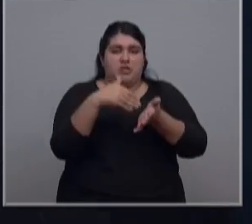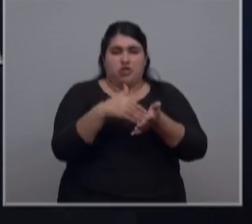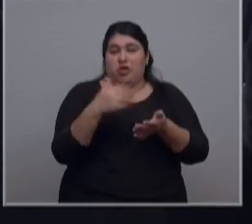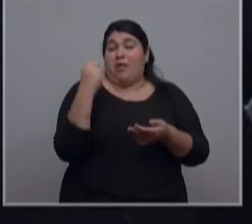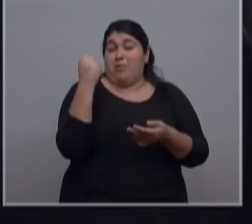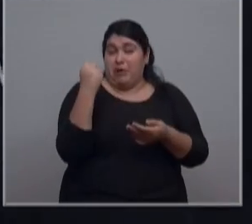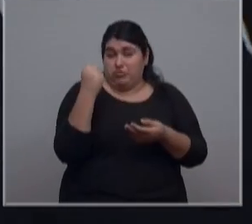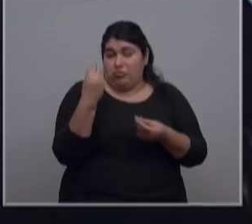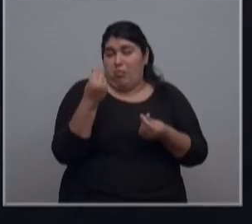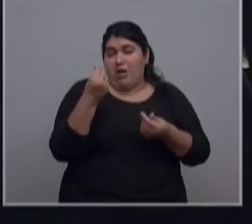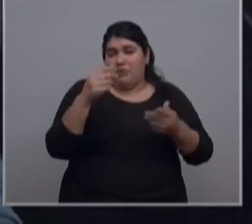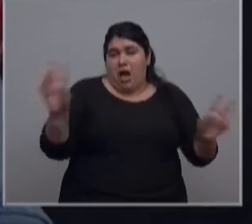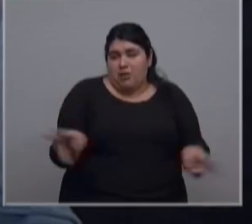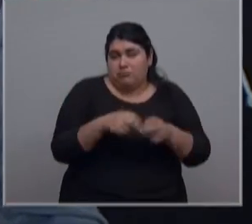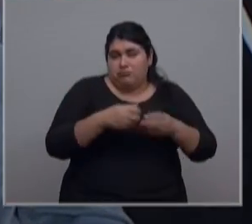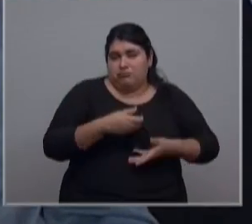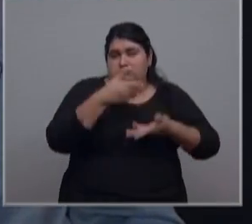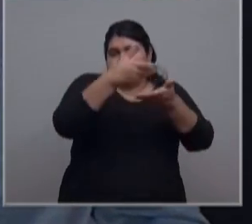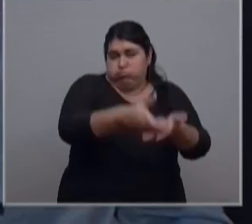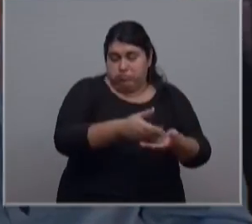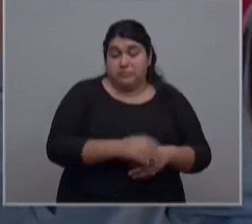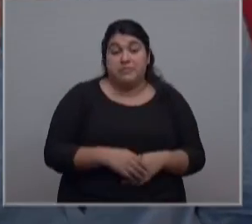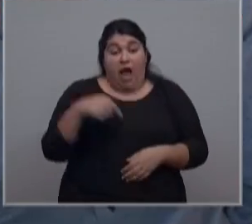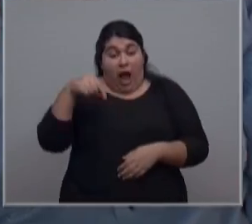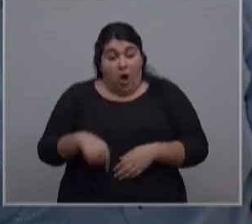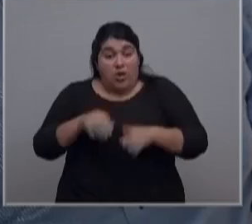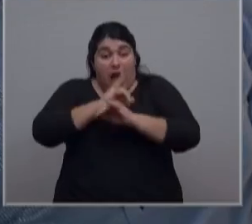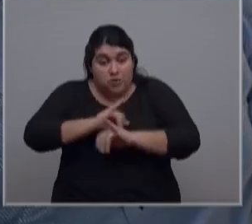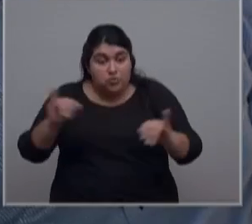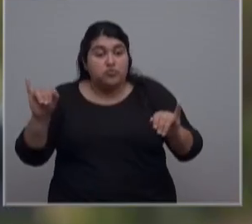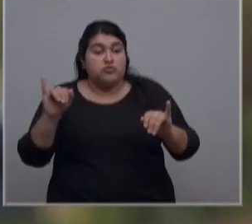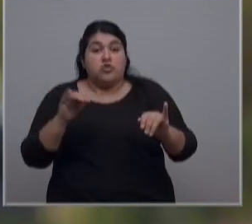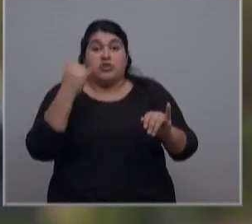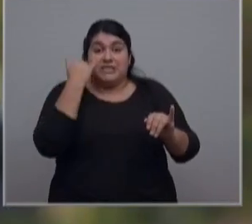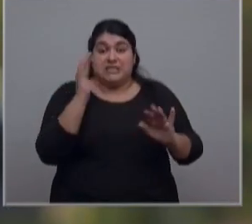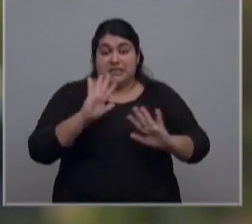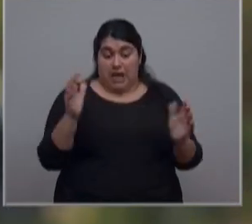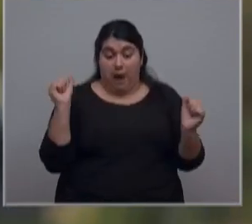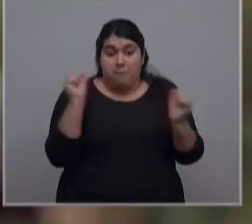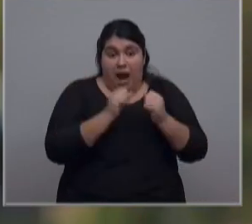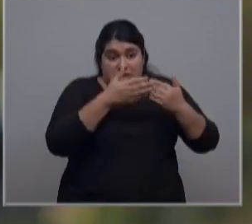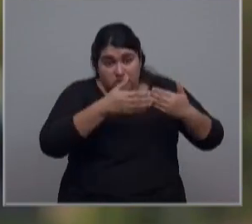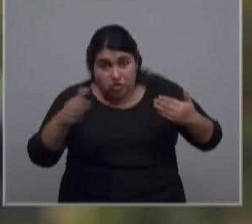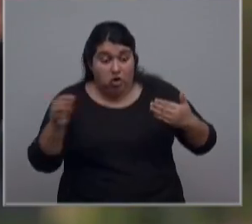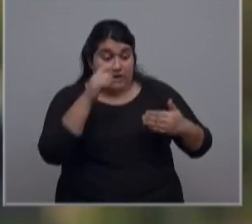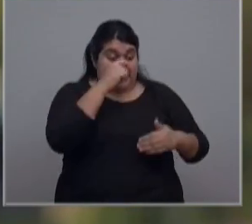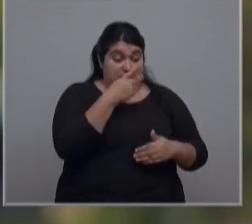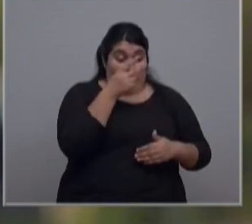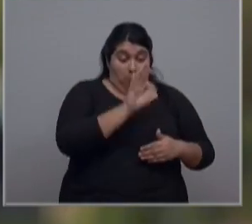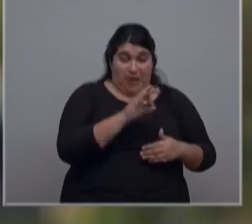pesos. Con los anuncios que hacemos hoy y a partir del mes de mayo, de 720